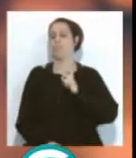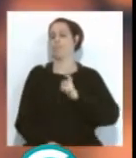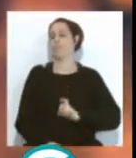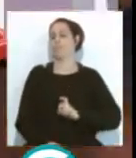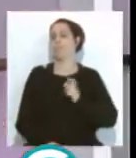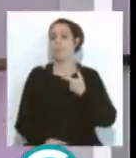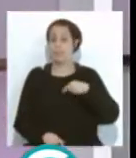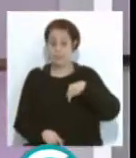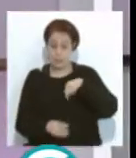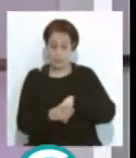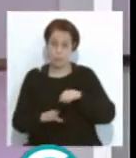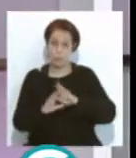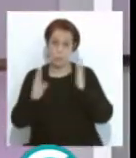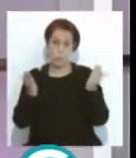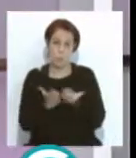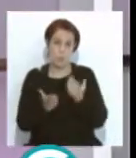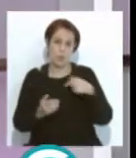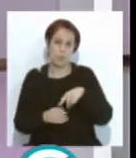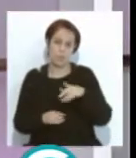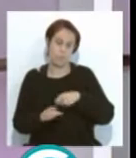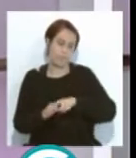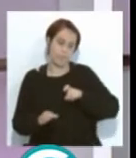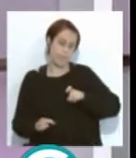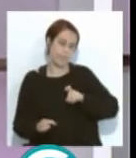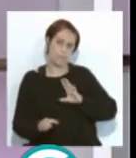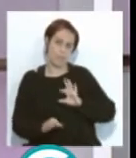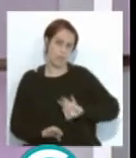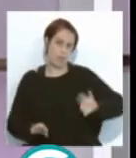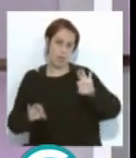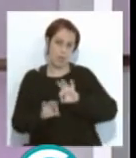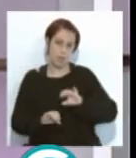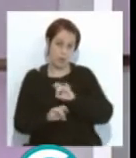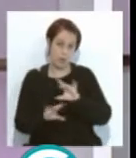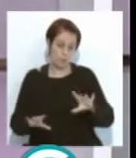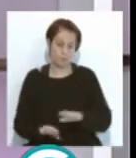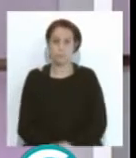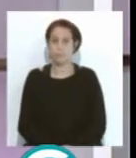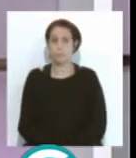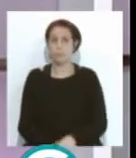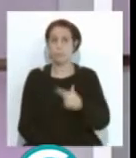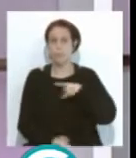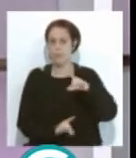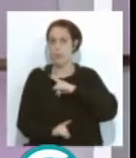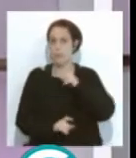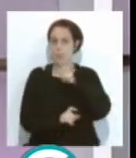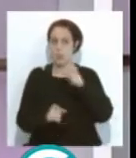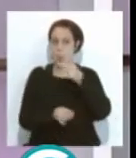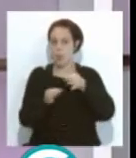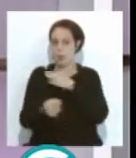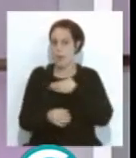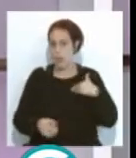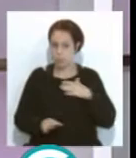en este mundo y que de ahí no nos van a sacar nadie, evidentemente. A mí me llama alguien que quiere ser jurado y,